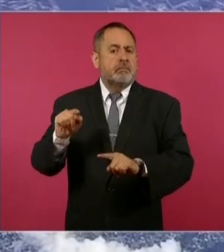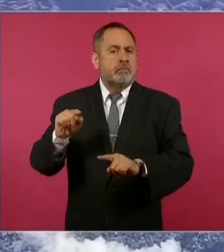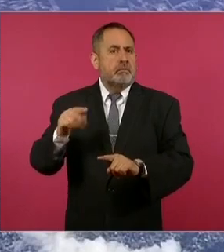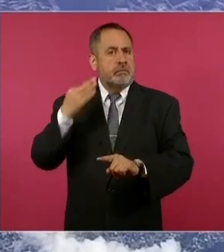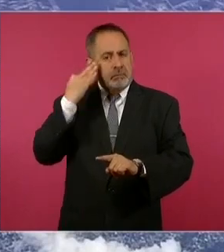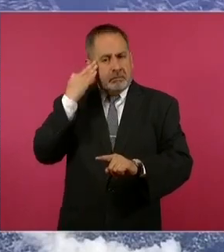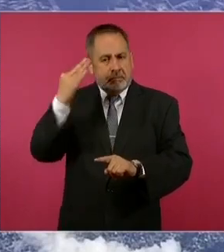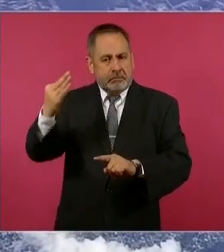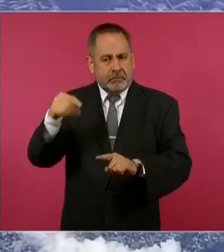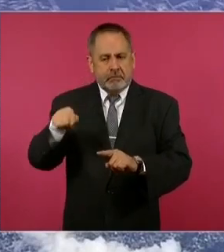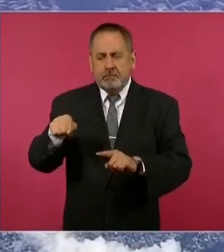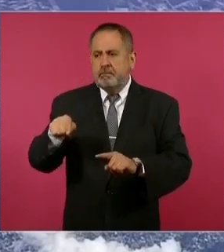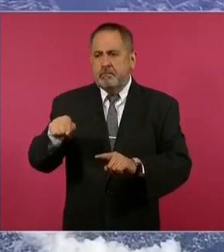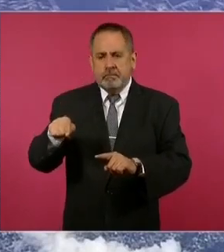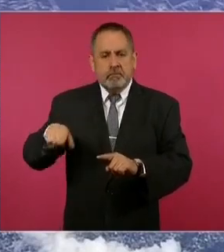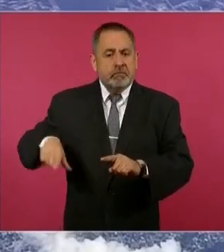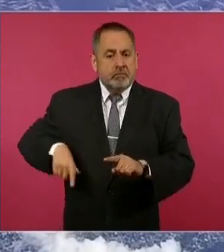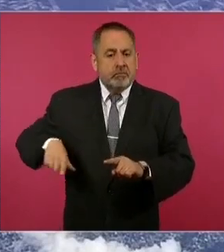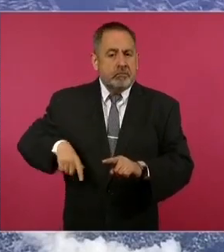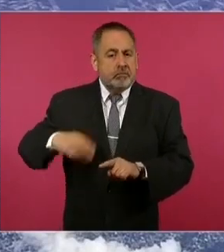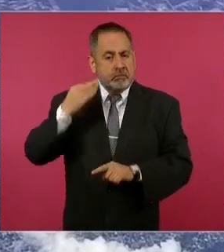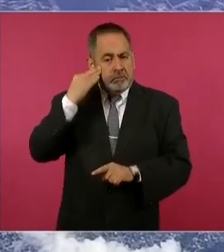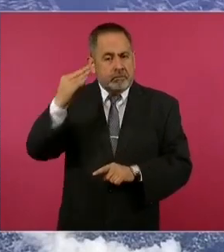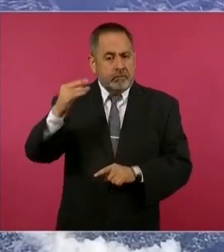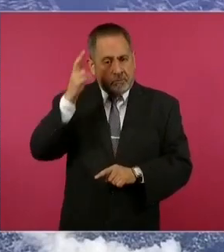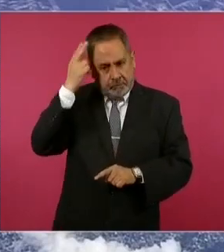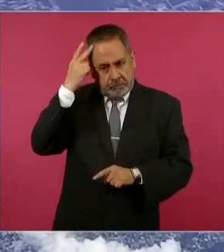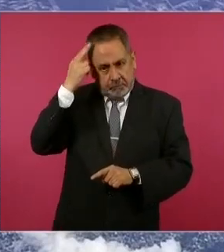de Porfirio Díaz,